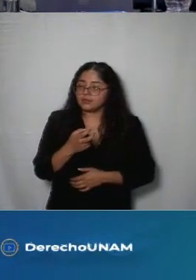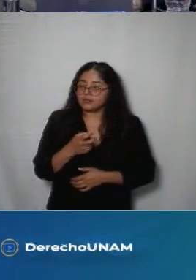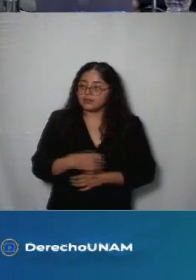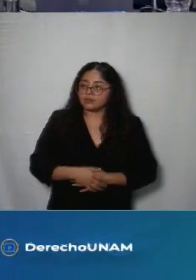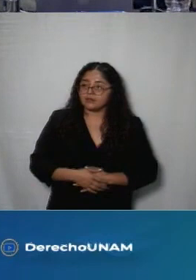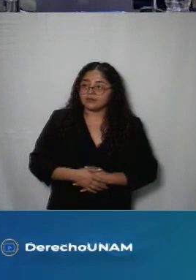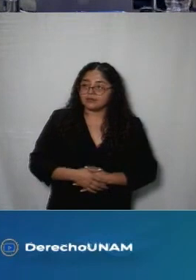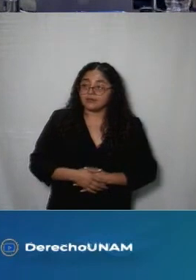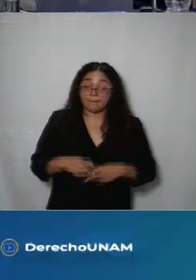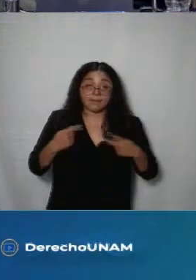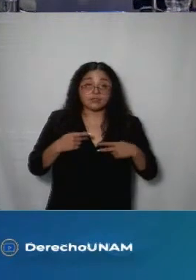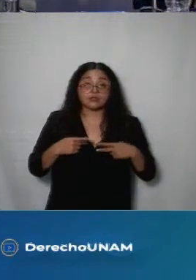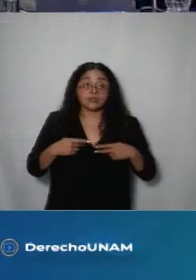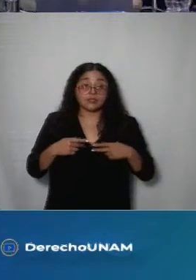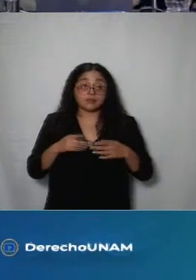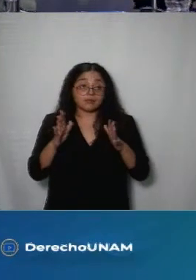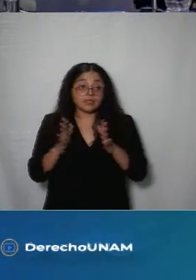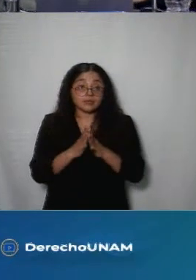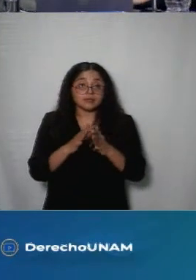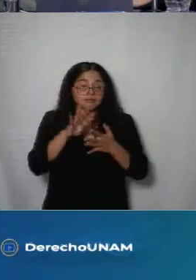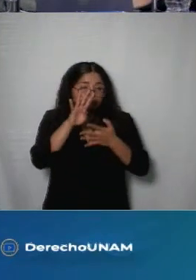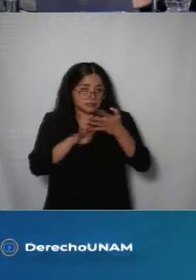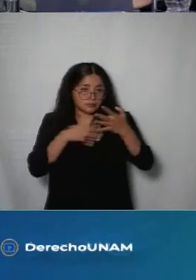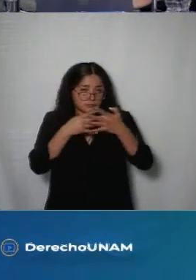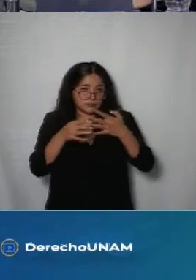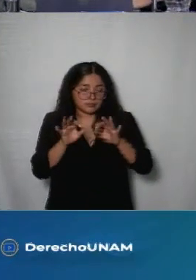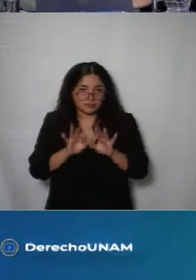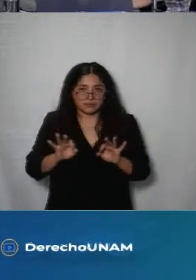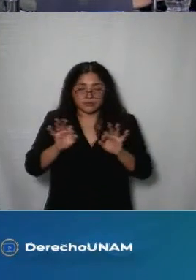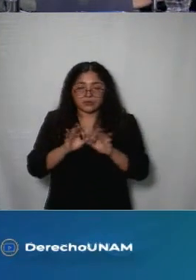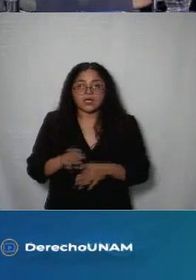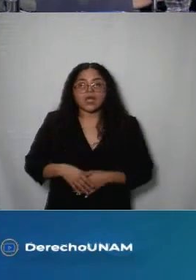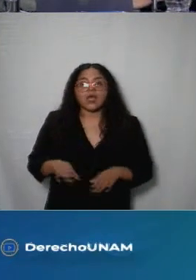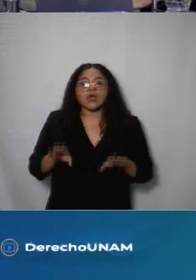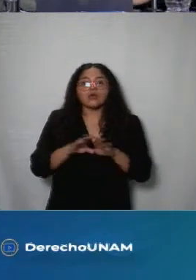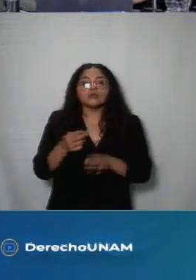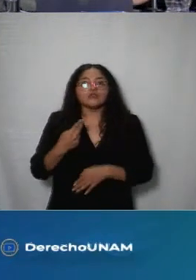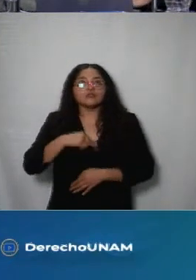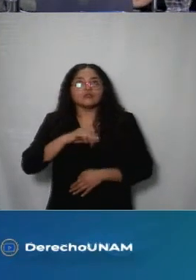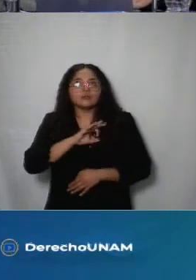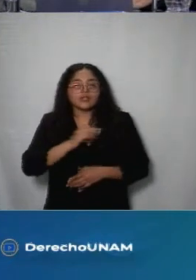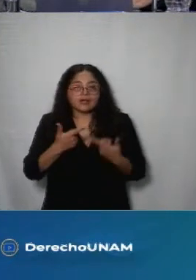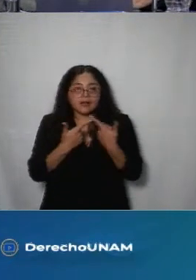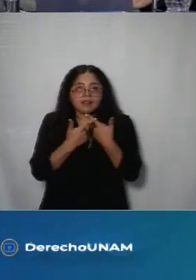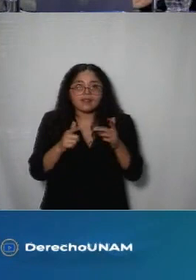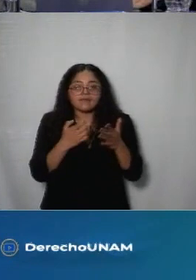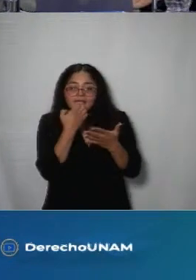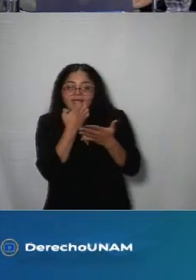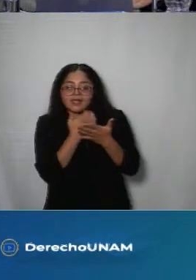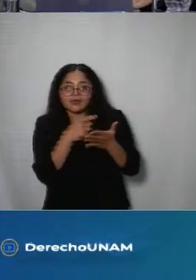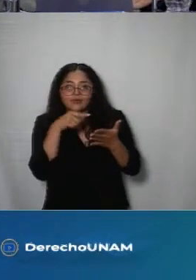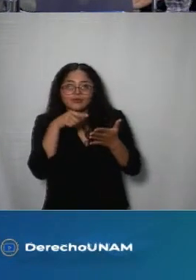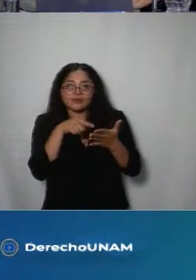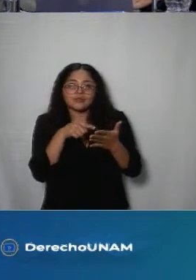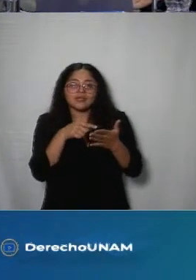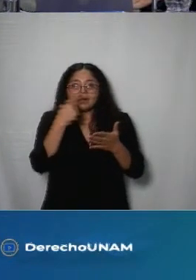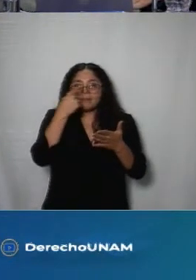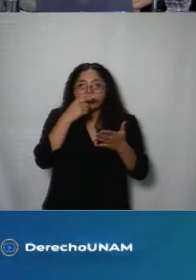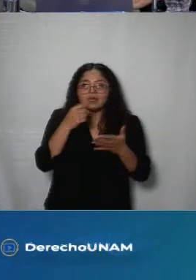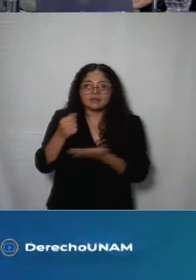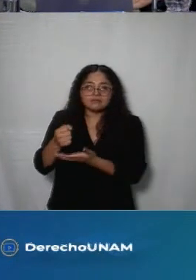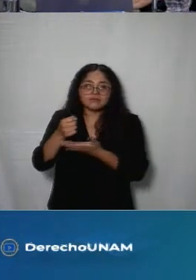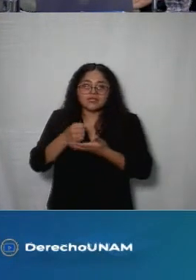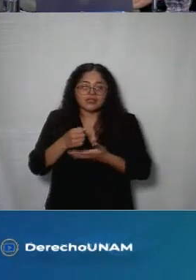agendas de las participantes pero esa es la lógica la parte de autonomía financiera que es la que nos permite pues no estar